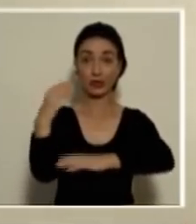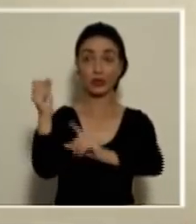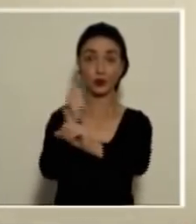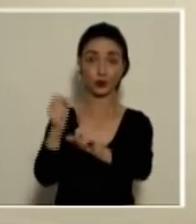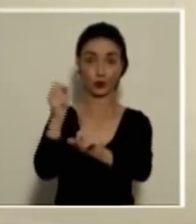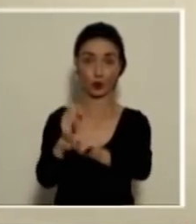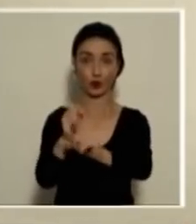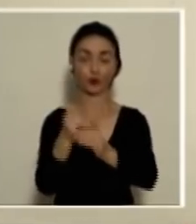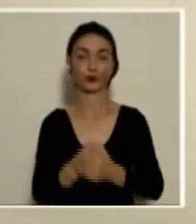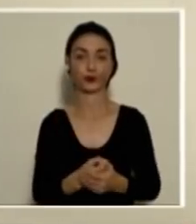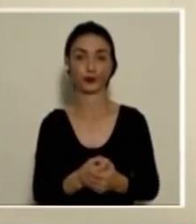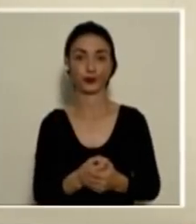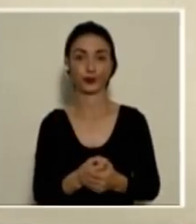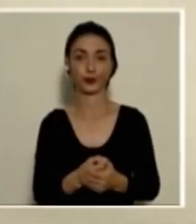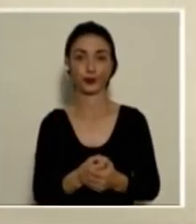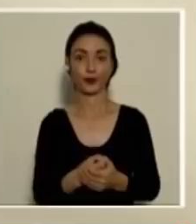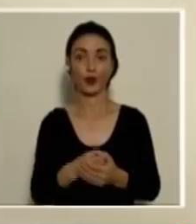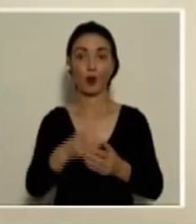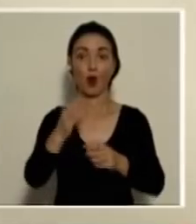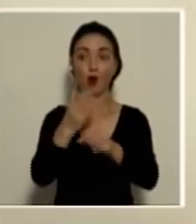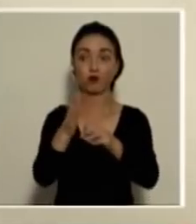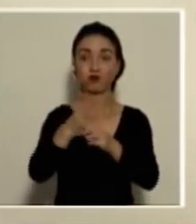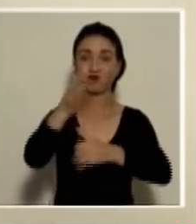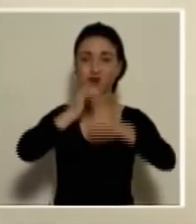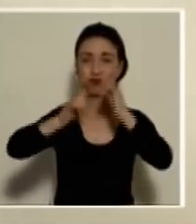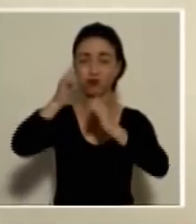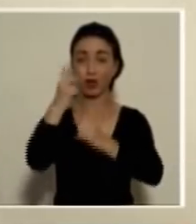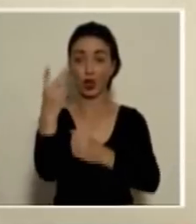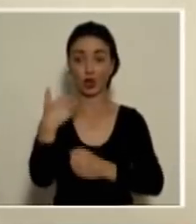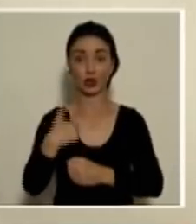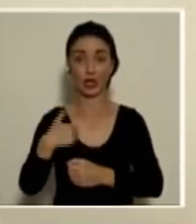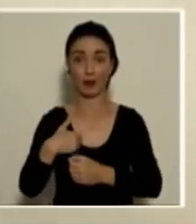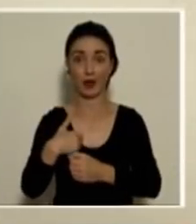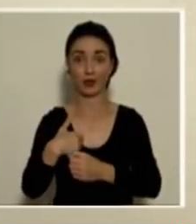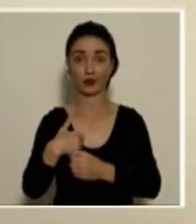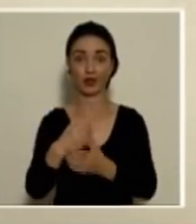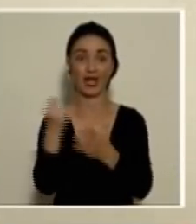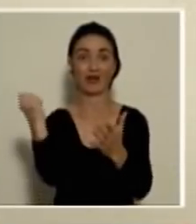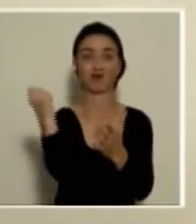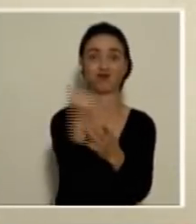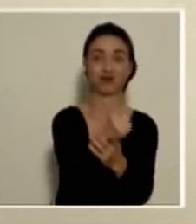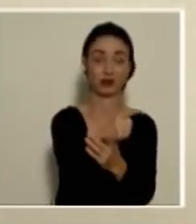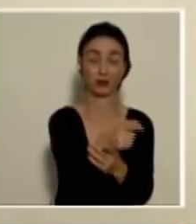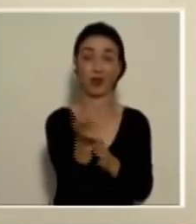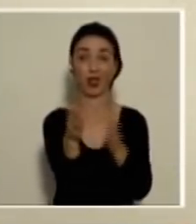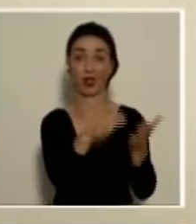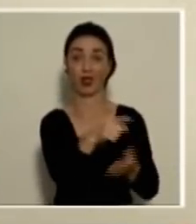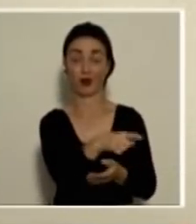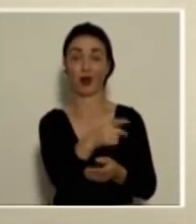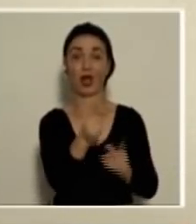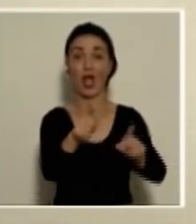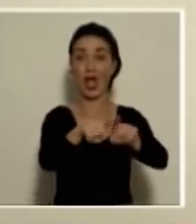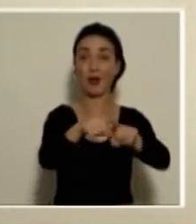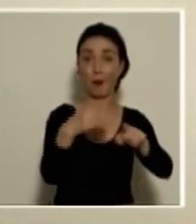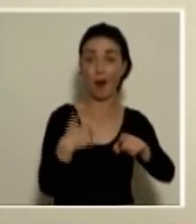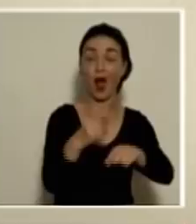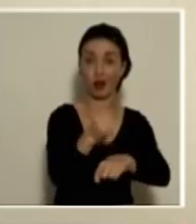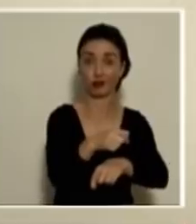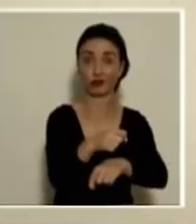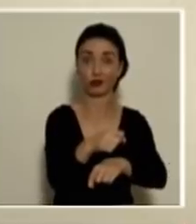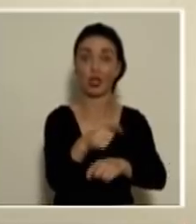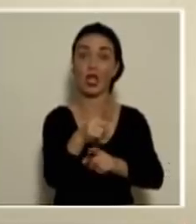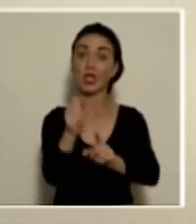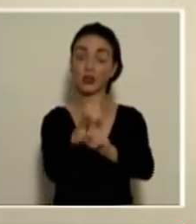situación donde por consumo de licor entre dos hermanos, uno le quitó la vida al otro. Además, hemos tenido